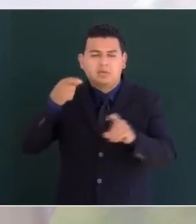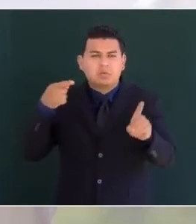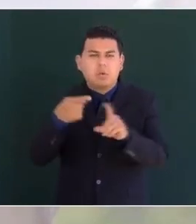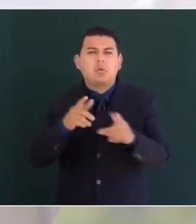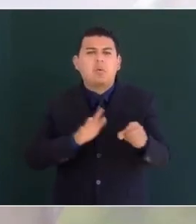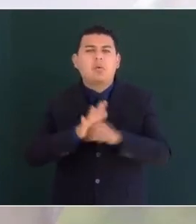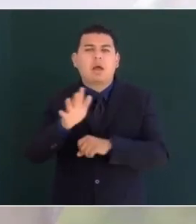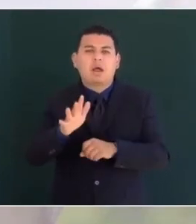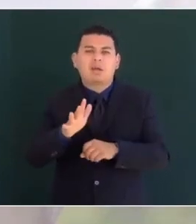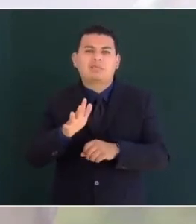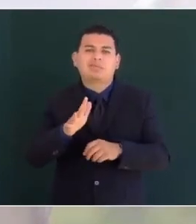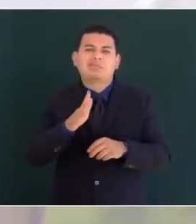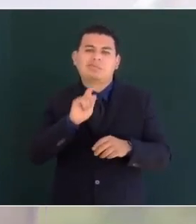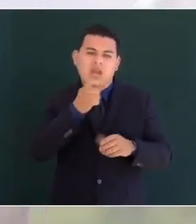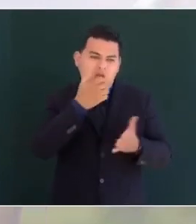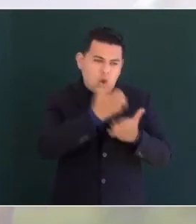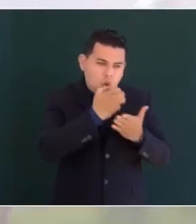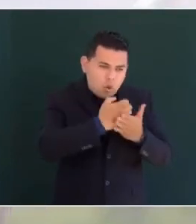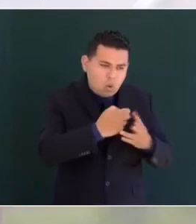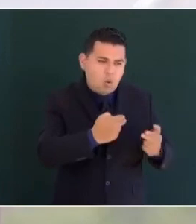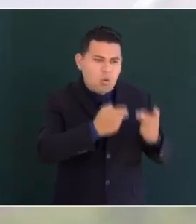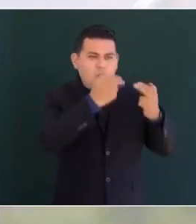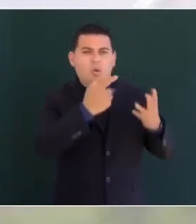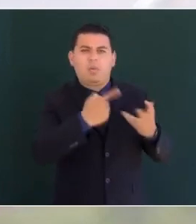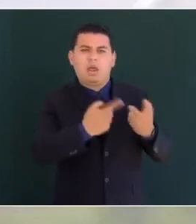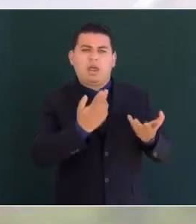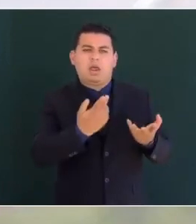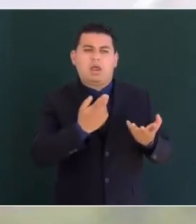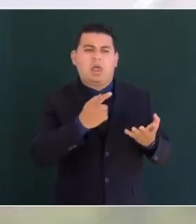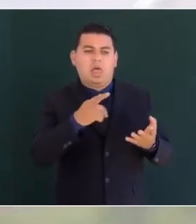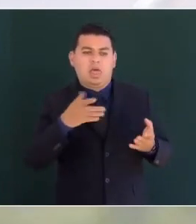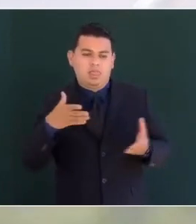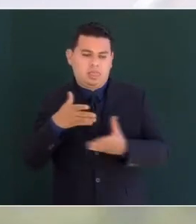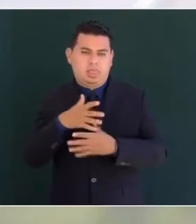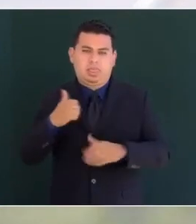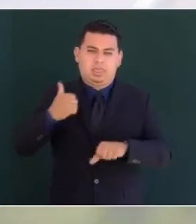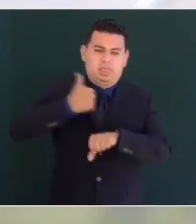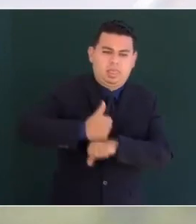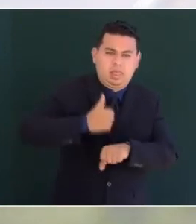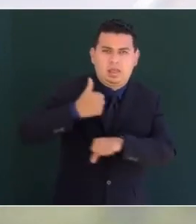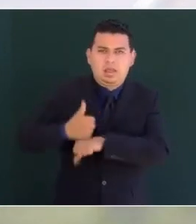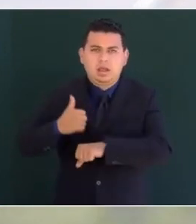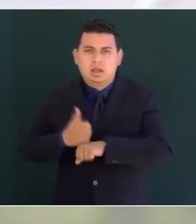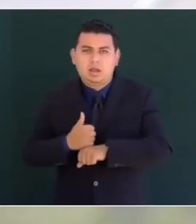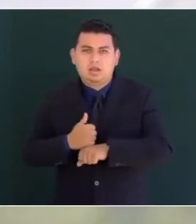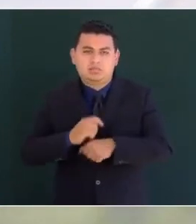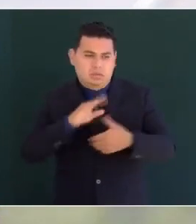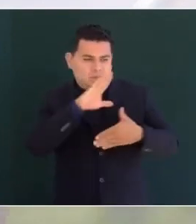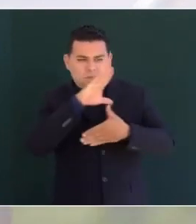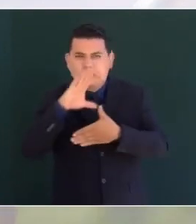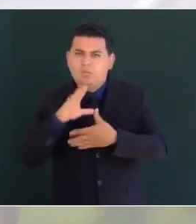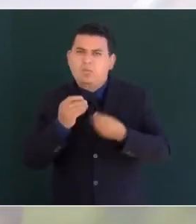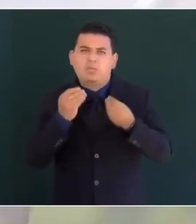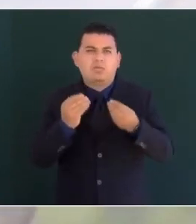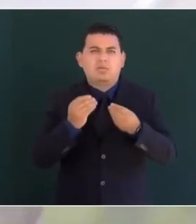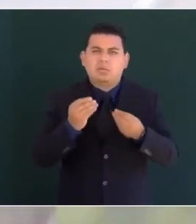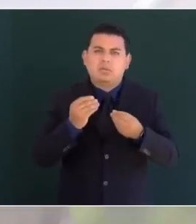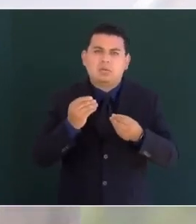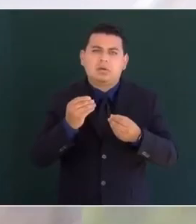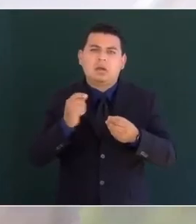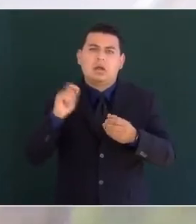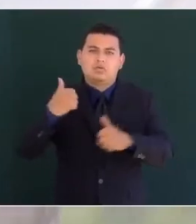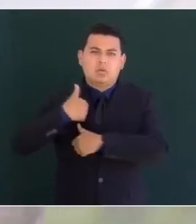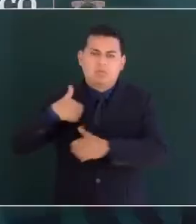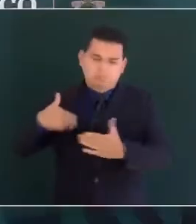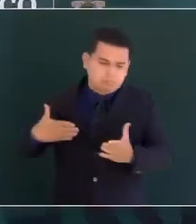las estructuras de sometimiento heredadas desde que Mesoamérica fue invadida por